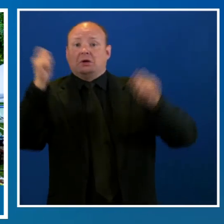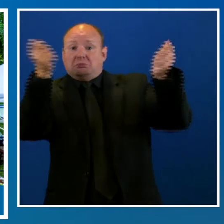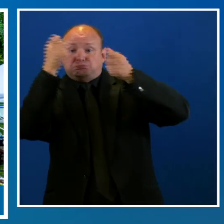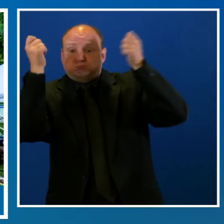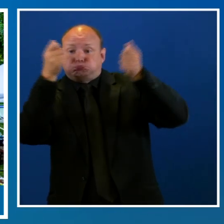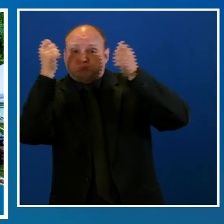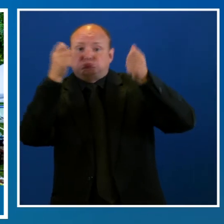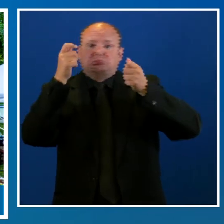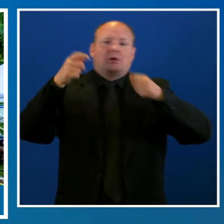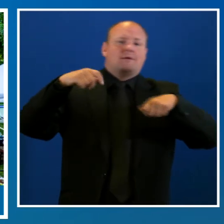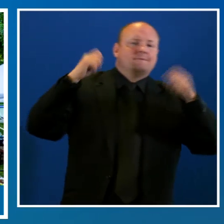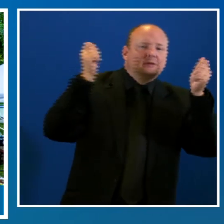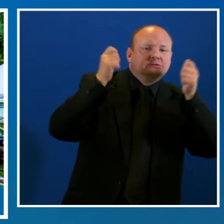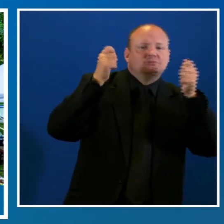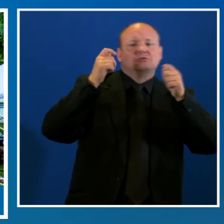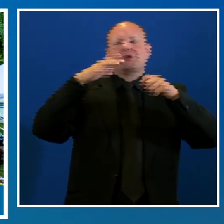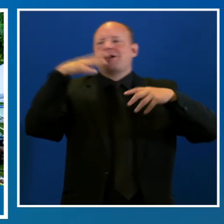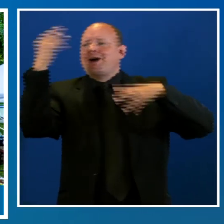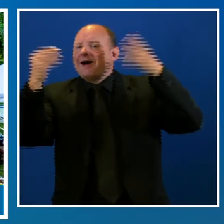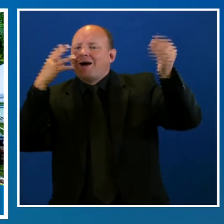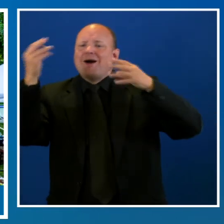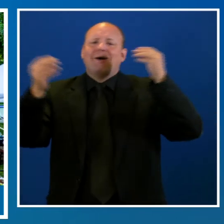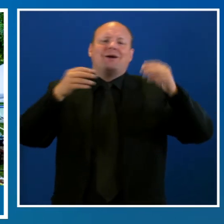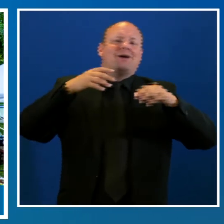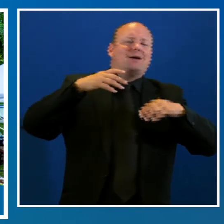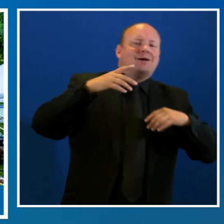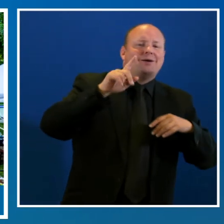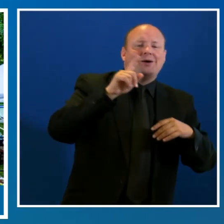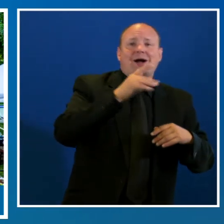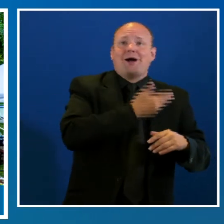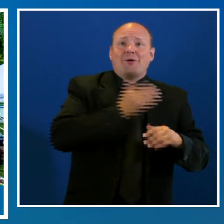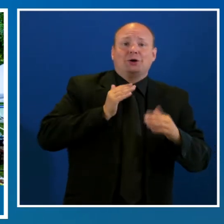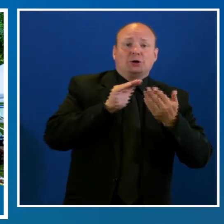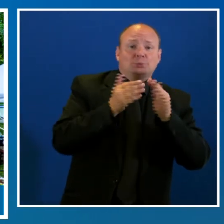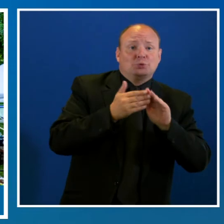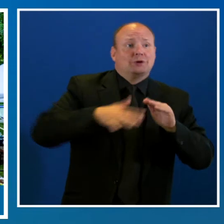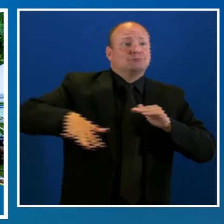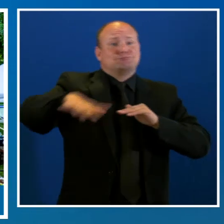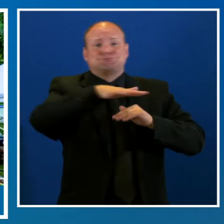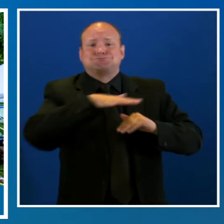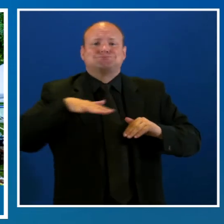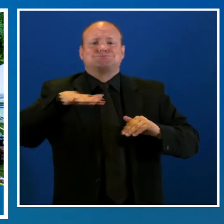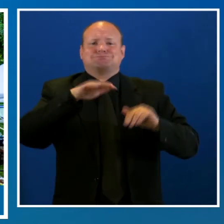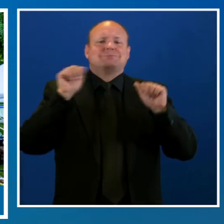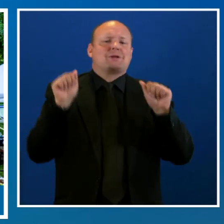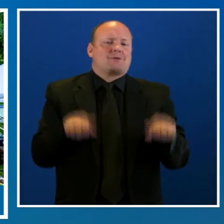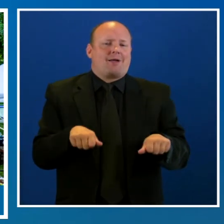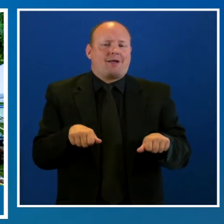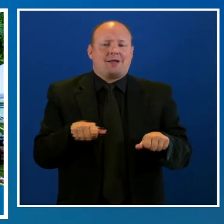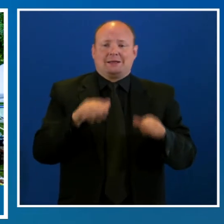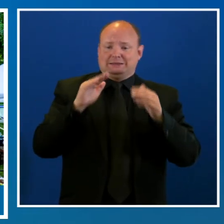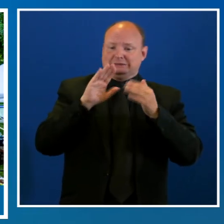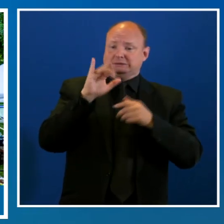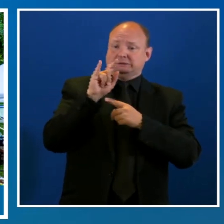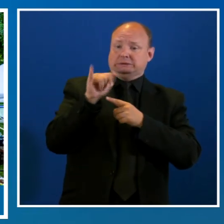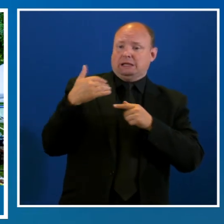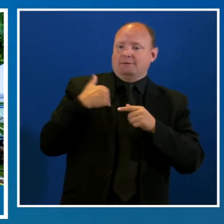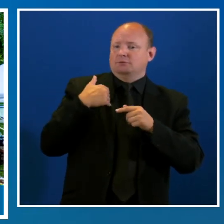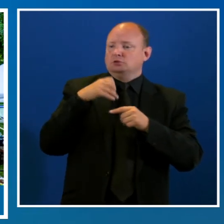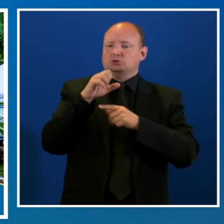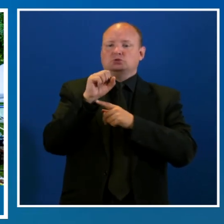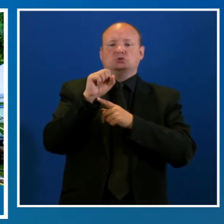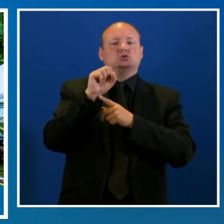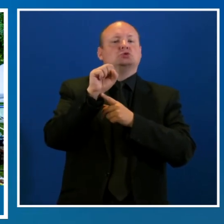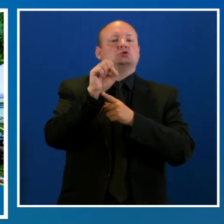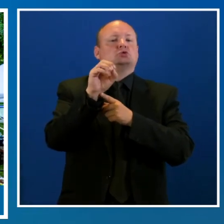festivales de vino y cerveza. Ahora es el momento de salir y celebrar al regreso de nuestra ciudad y de nuestra comunidad.